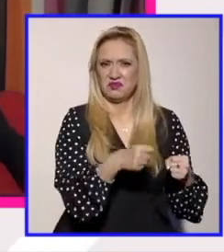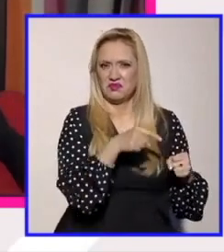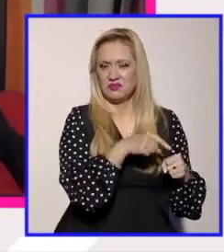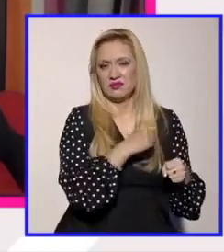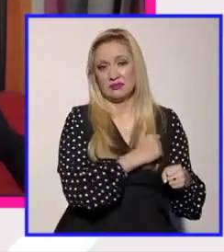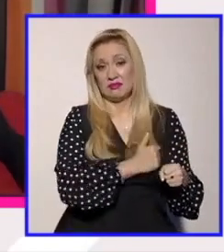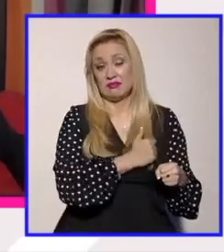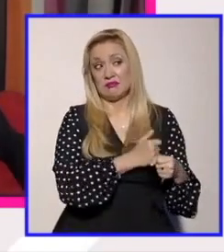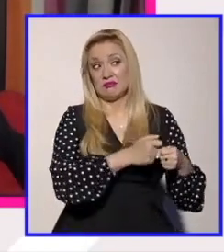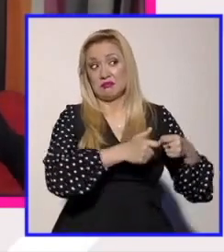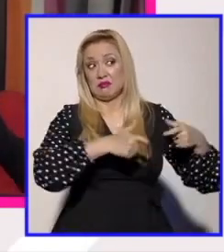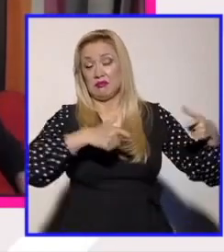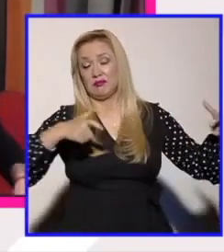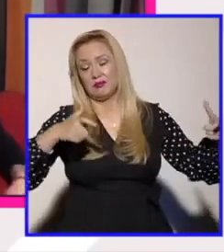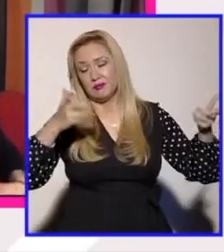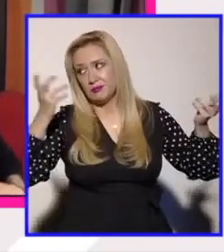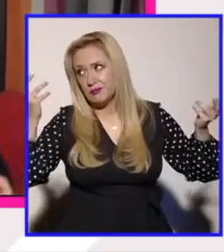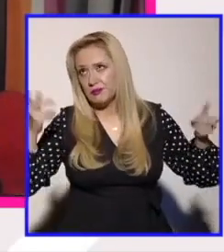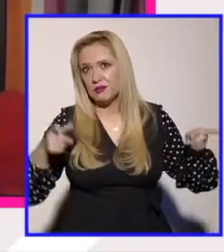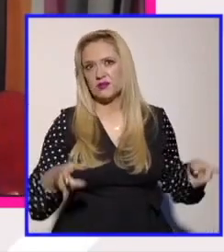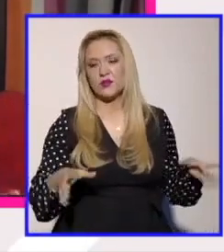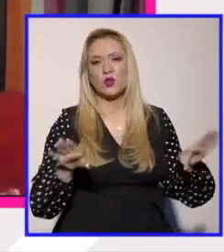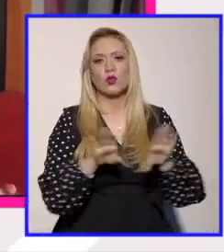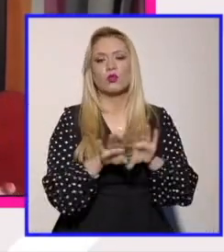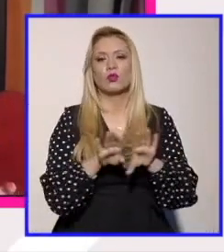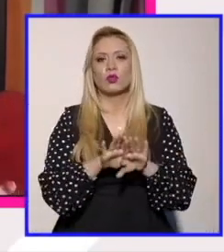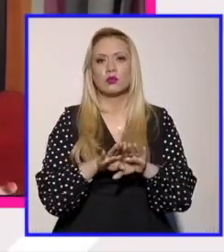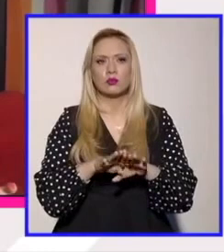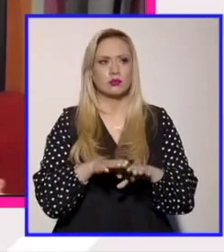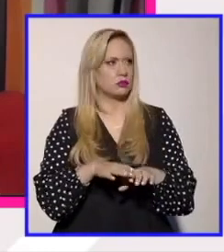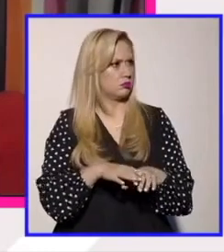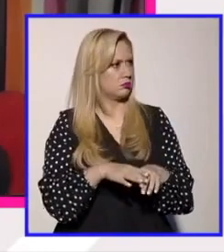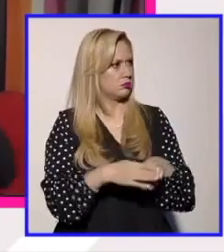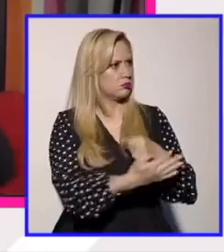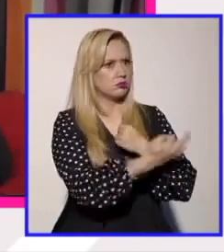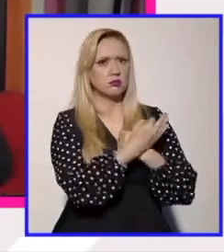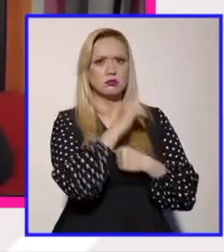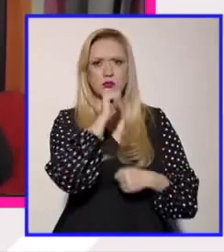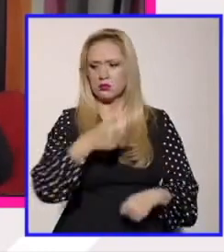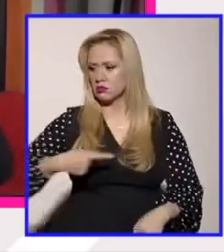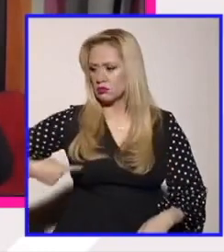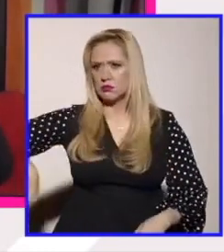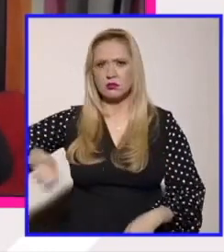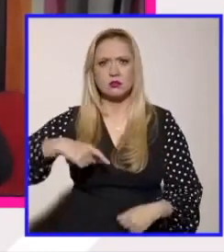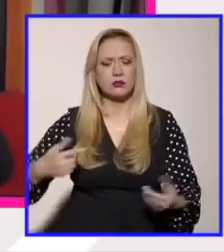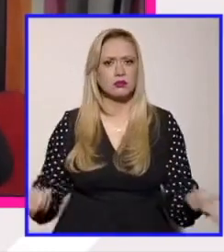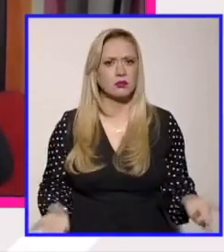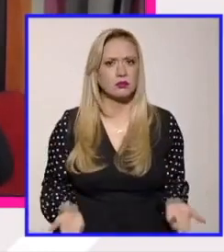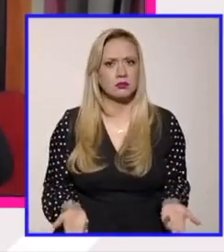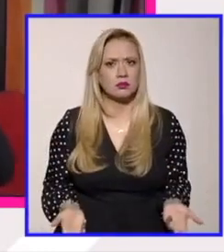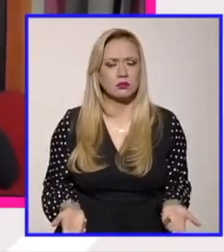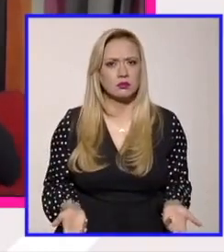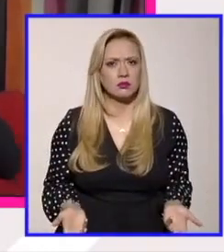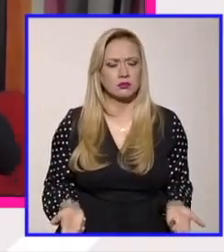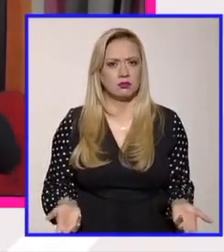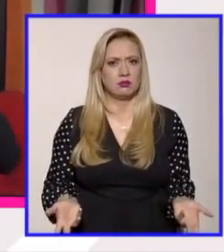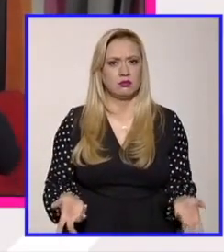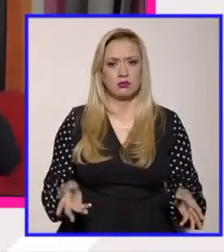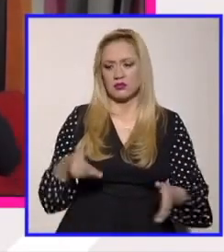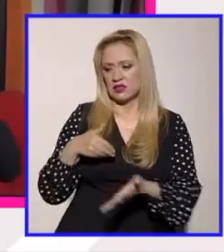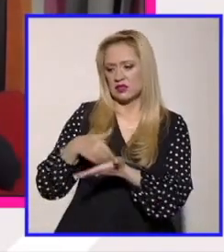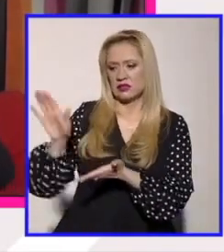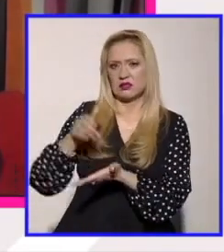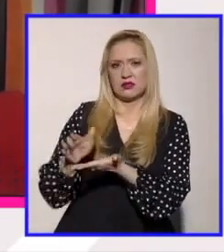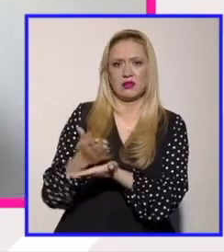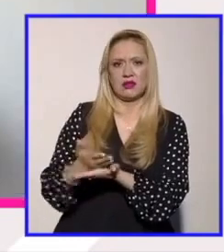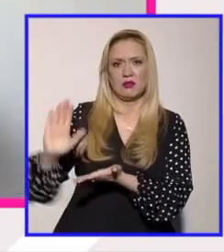desafortunadamente, tome el feminismo de nosotras bajo esta guisa de la crítica de género. Que